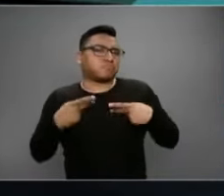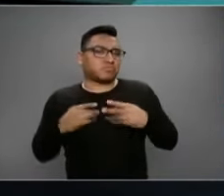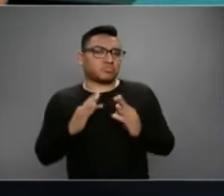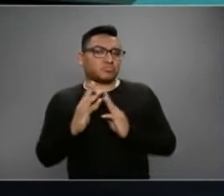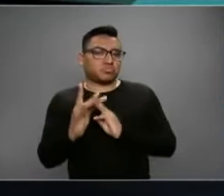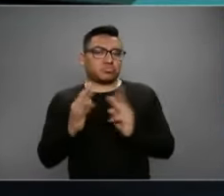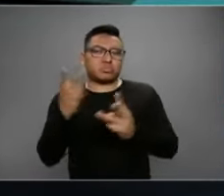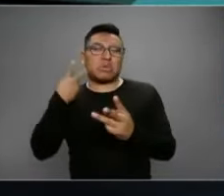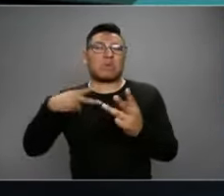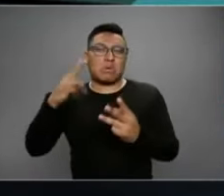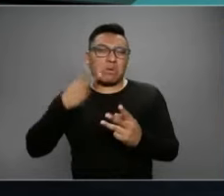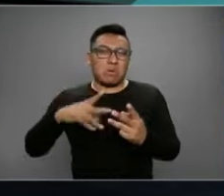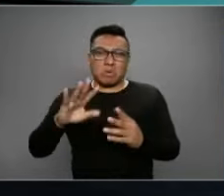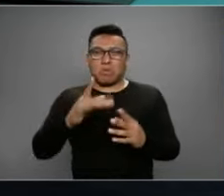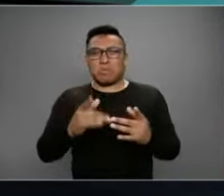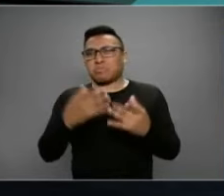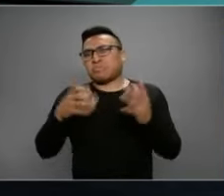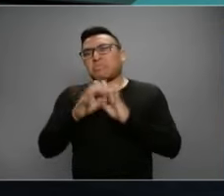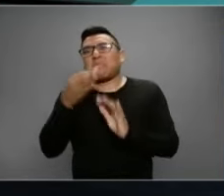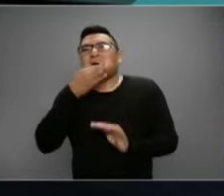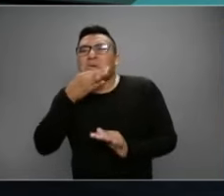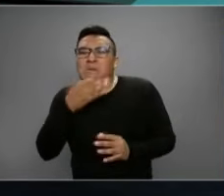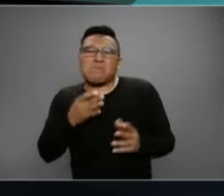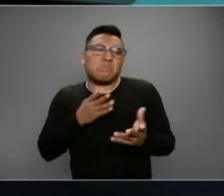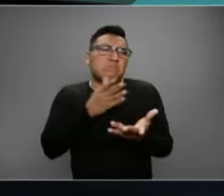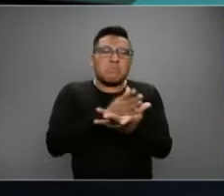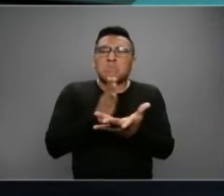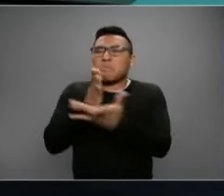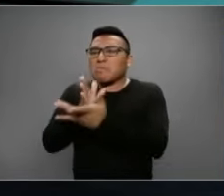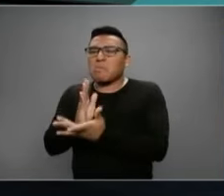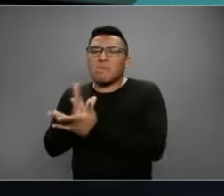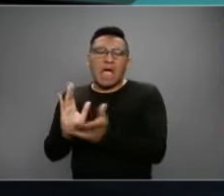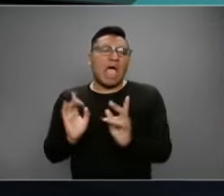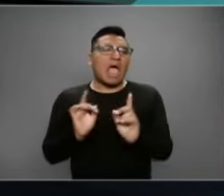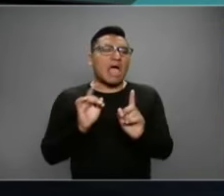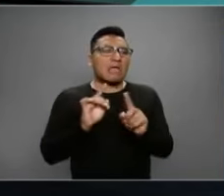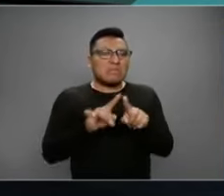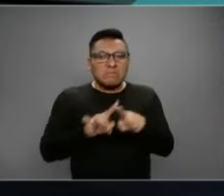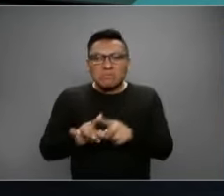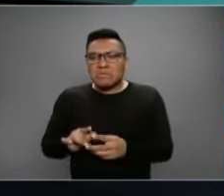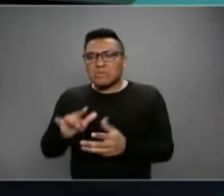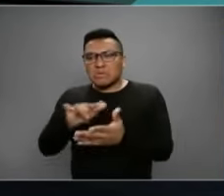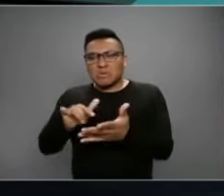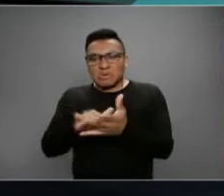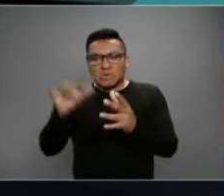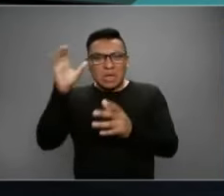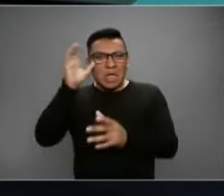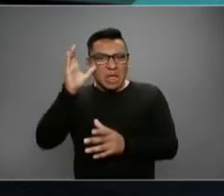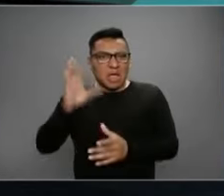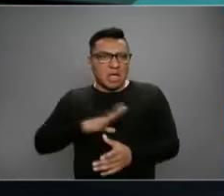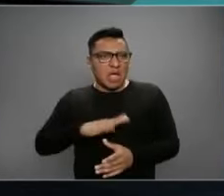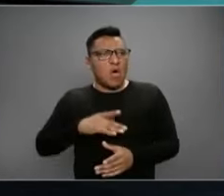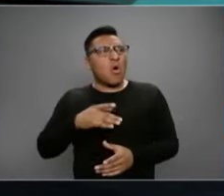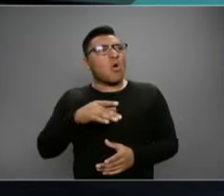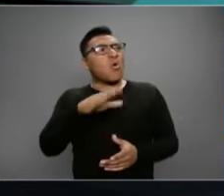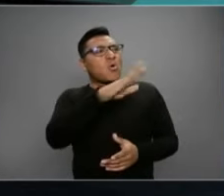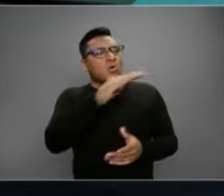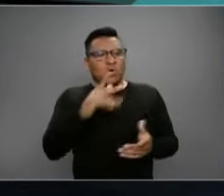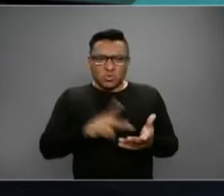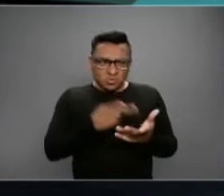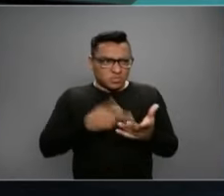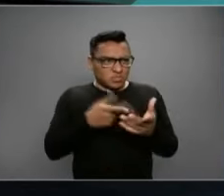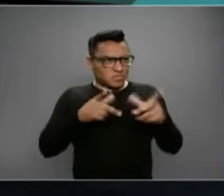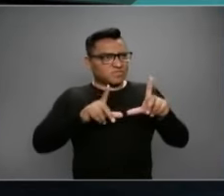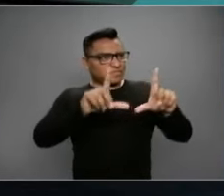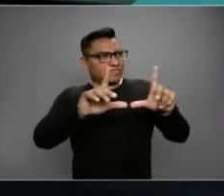por la causa de las fiestas, se fueron a diversas partes de China. ¿Podrías pasarlo otra vez? Porque se ve muy